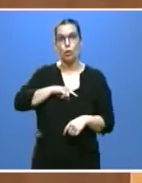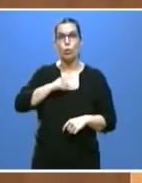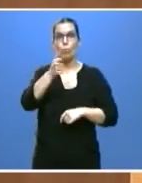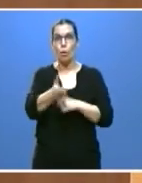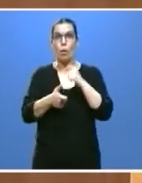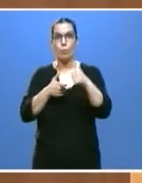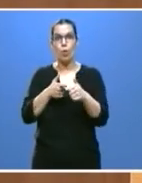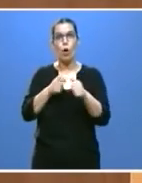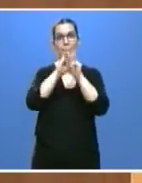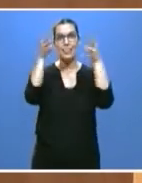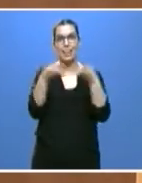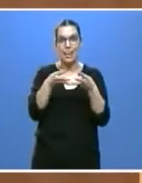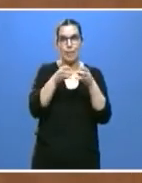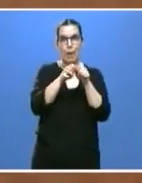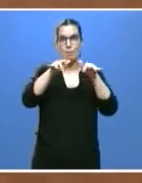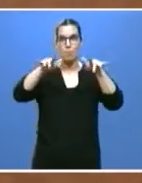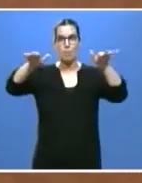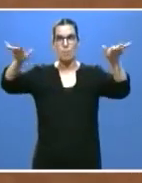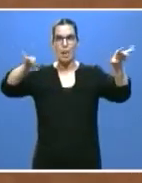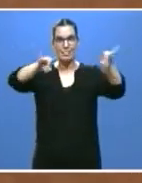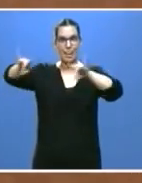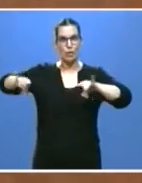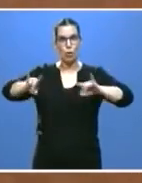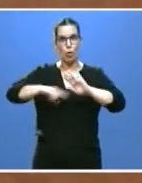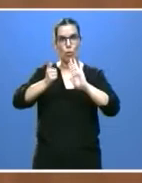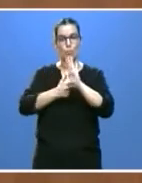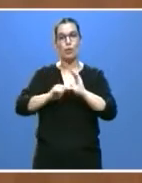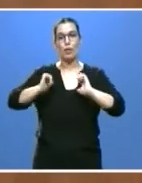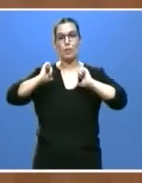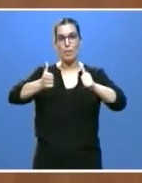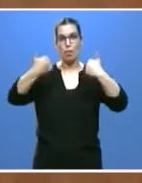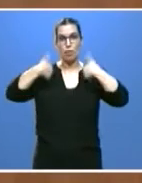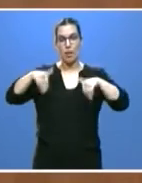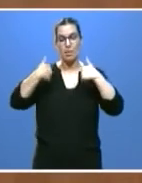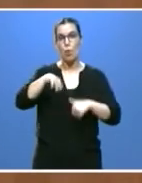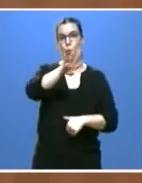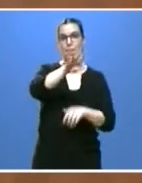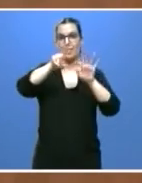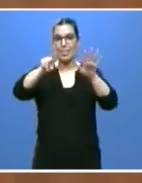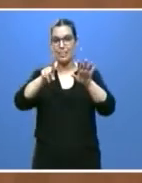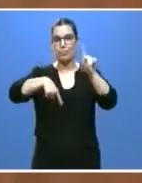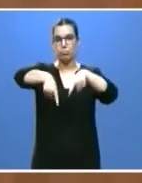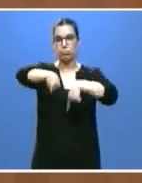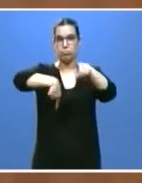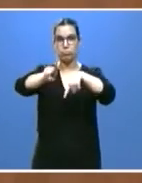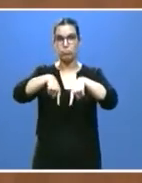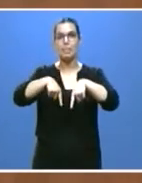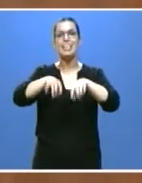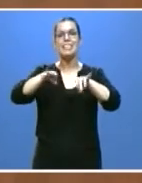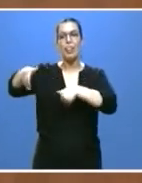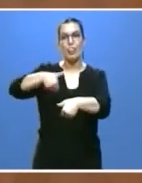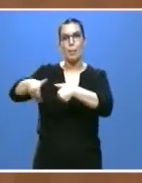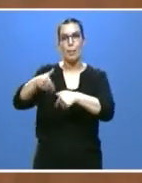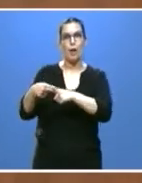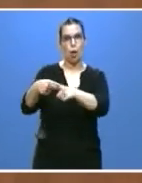ancha en todo el territorio y puesto en funcionamiento 46 nuevas rutas de transporte a la demanda de uso